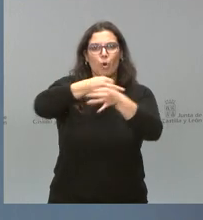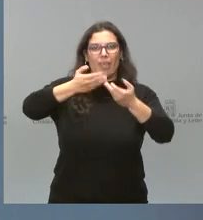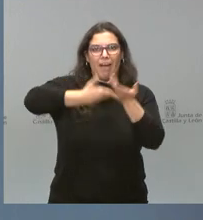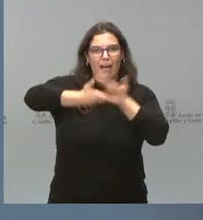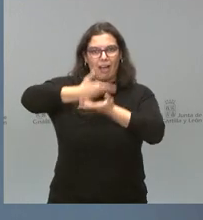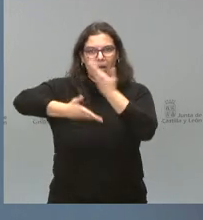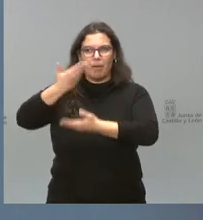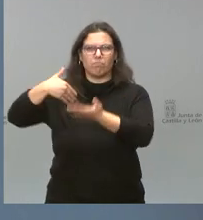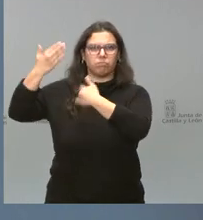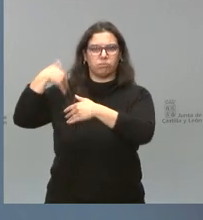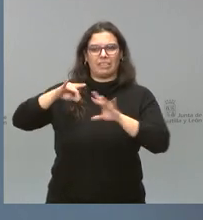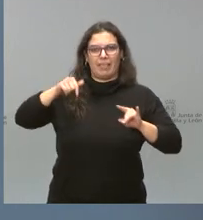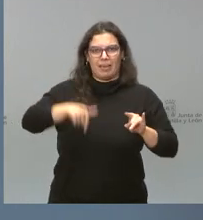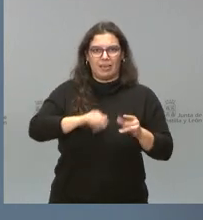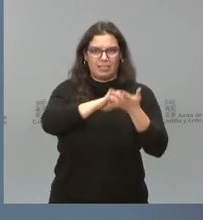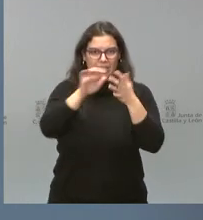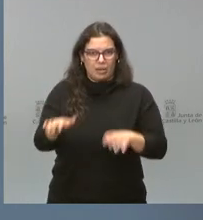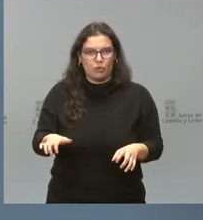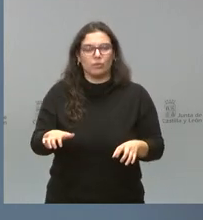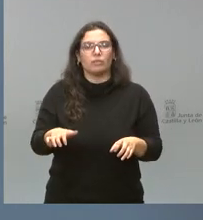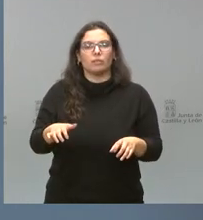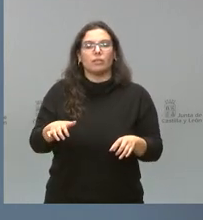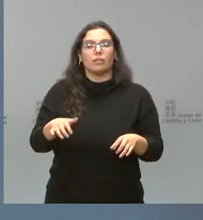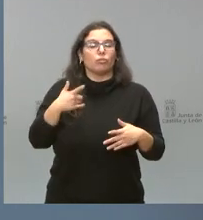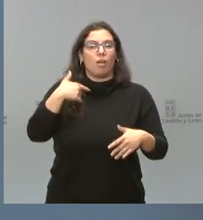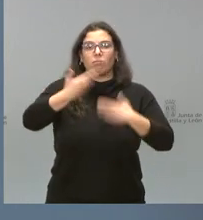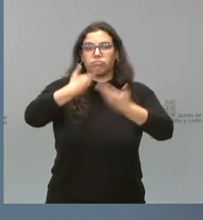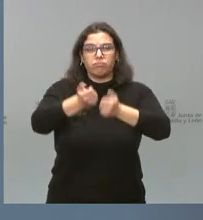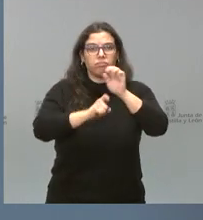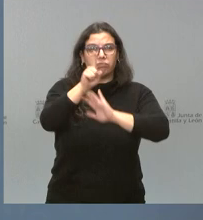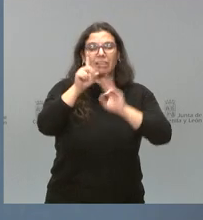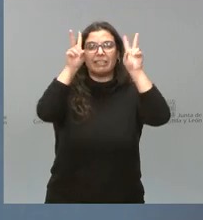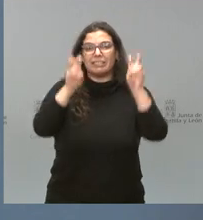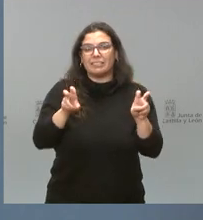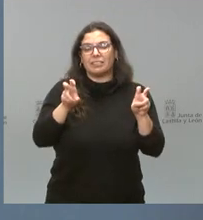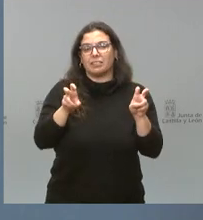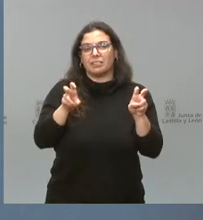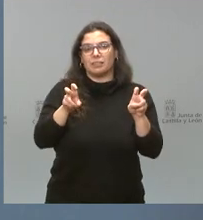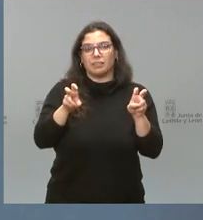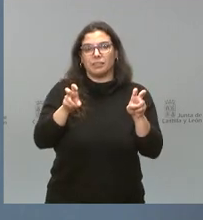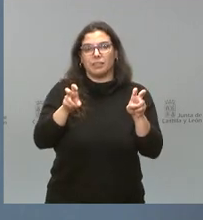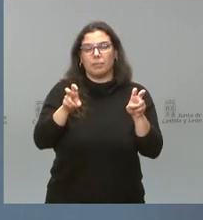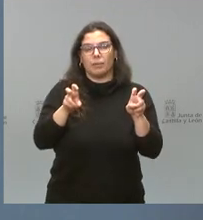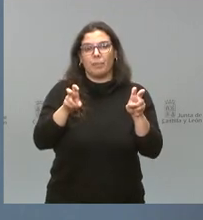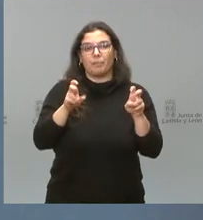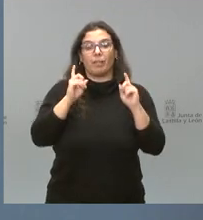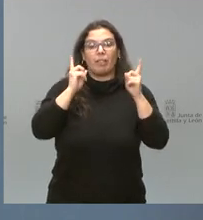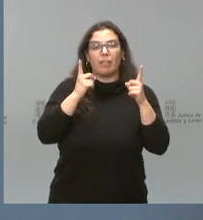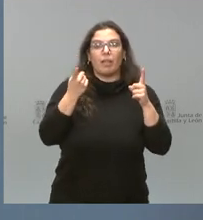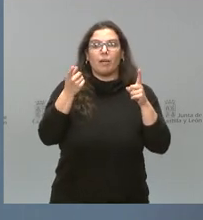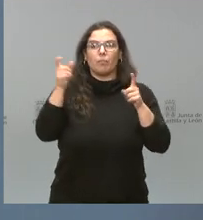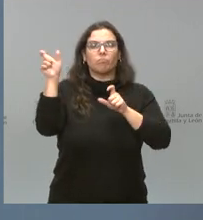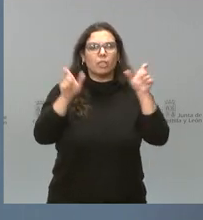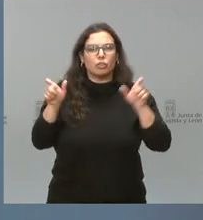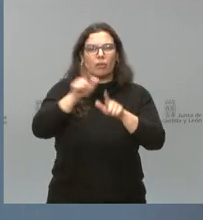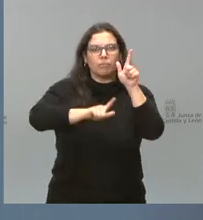tiene su origen y su sede en nuestra comunidad autónoma. Y avanzará en todo lo que tiene que ver con la predicción del flujo de personas,